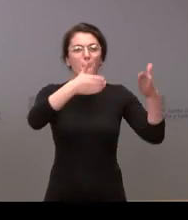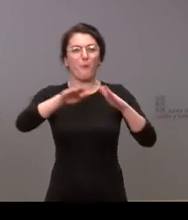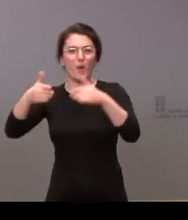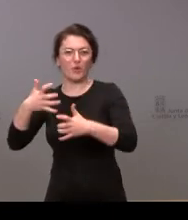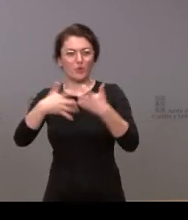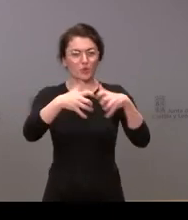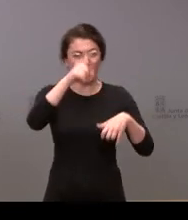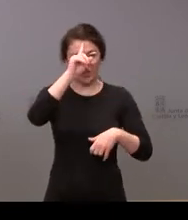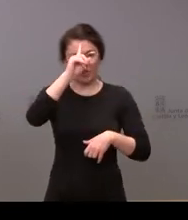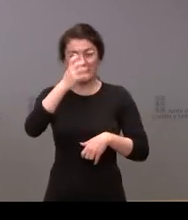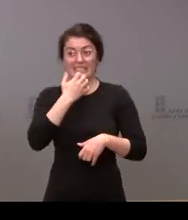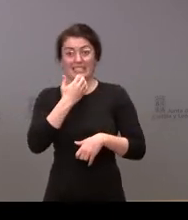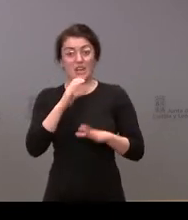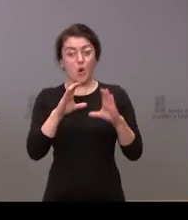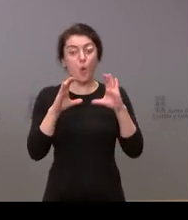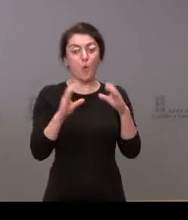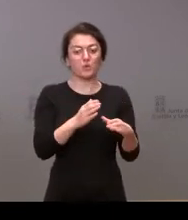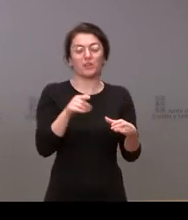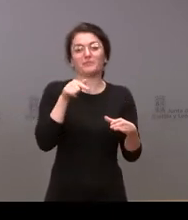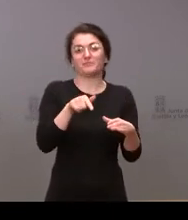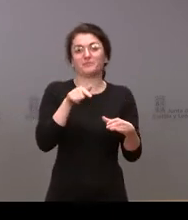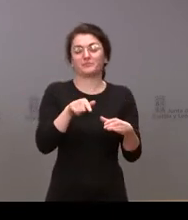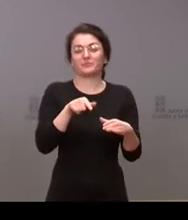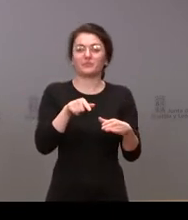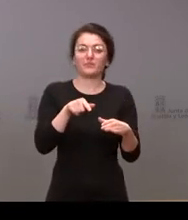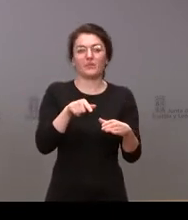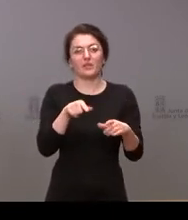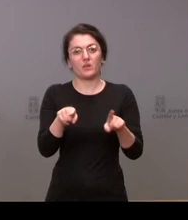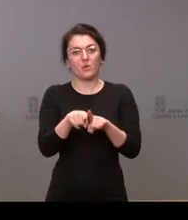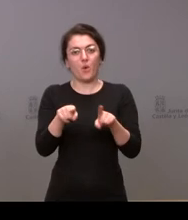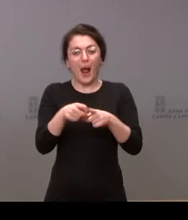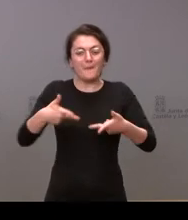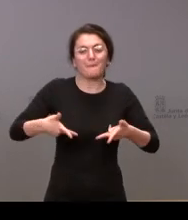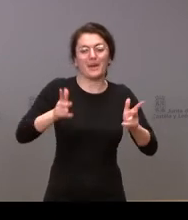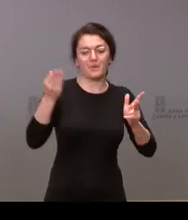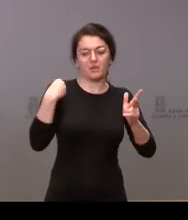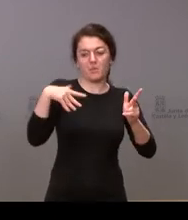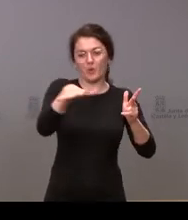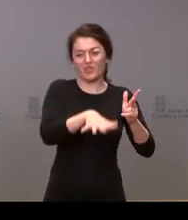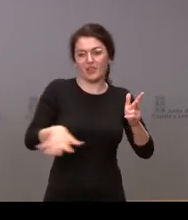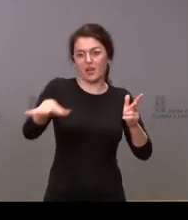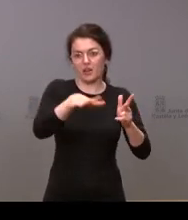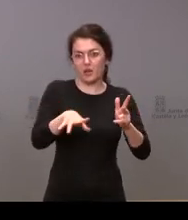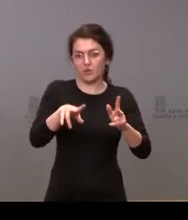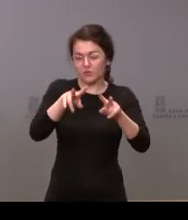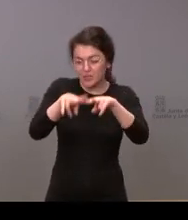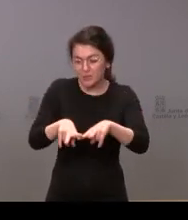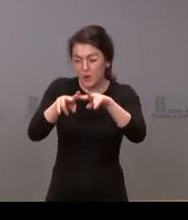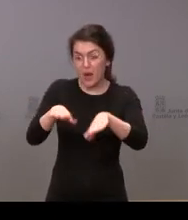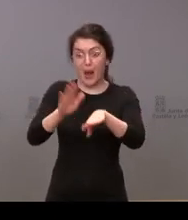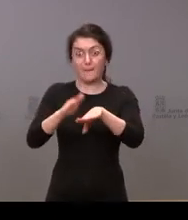Junta tiene previsto permitir a la RMH una exploración del terreno para evitar que si hay algún